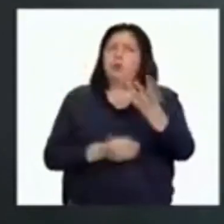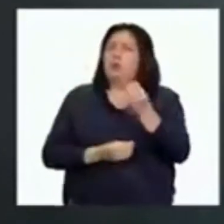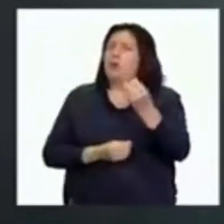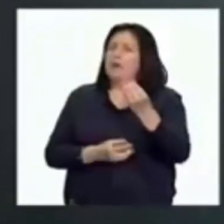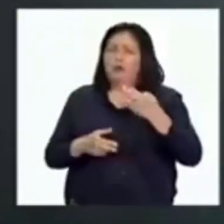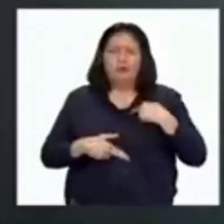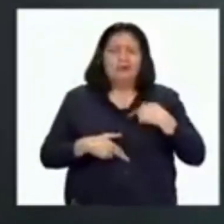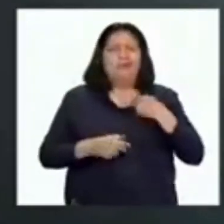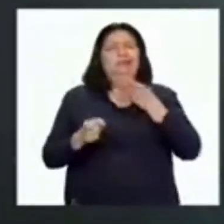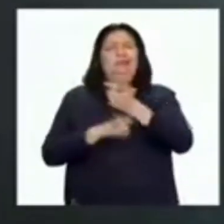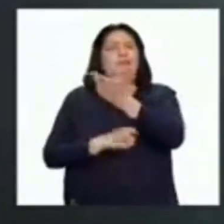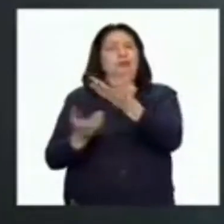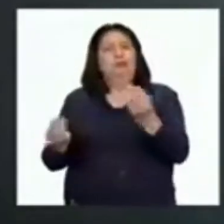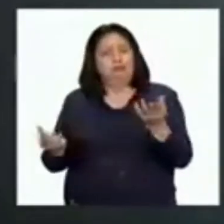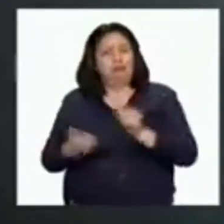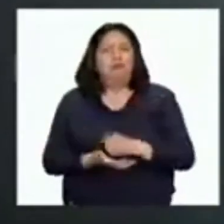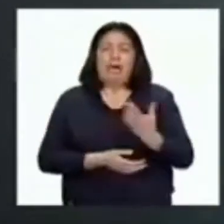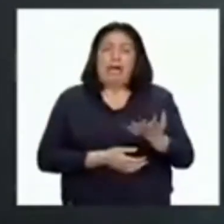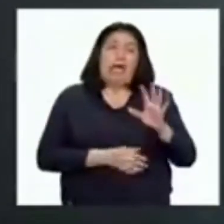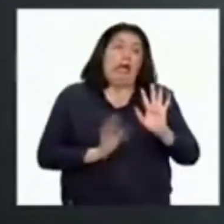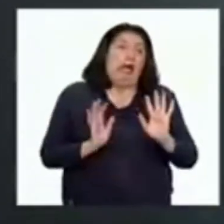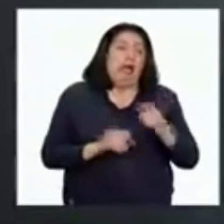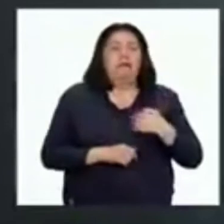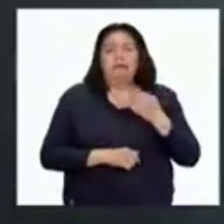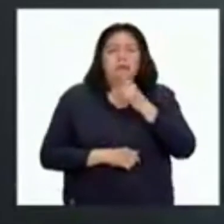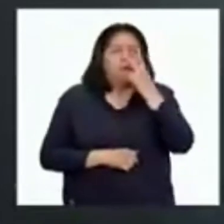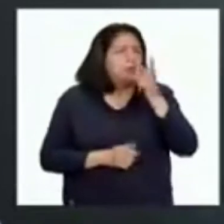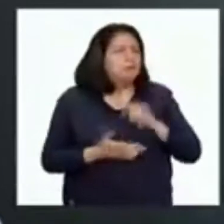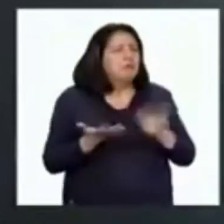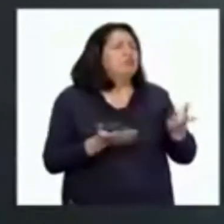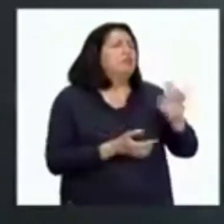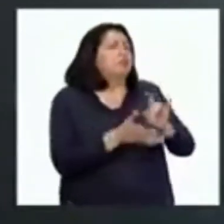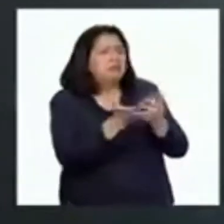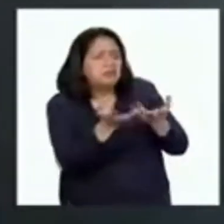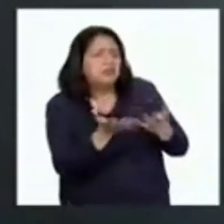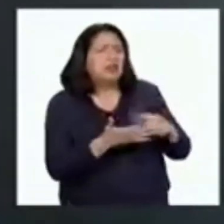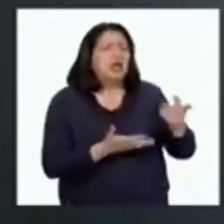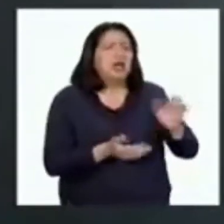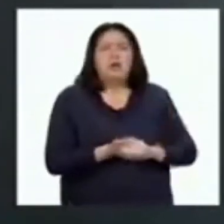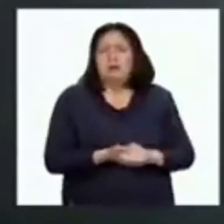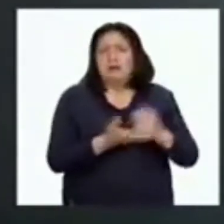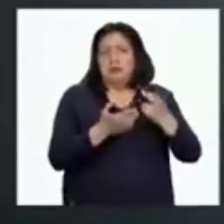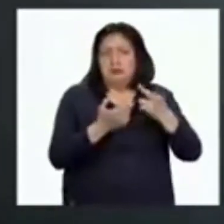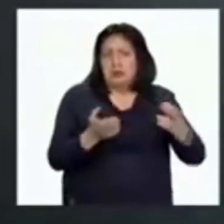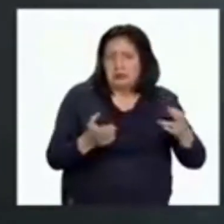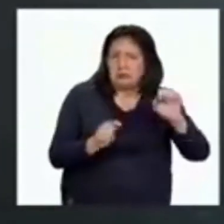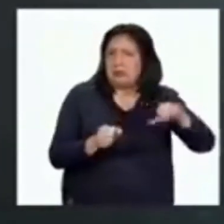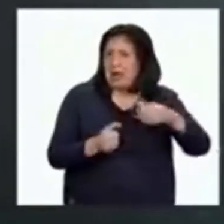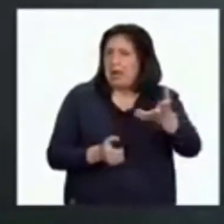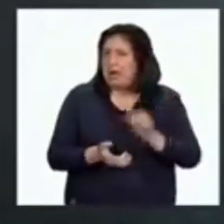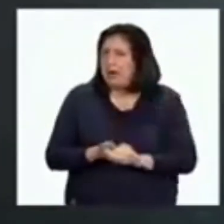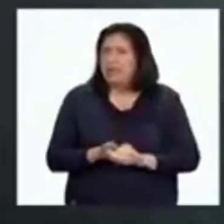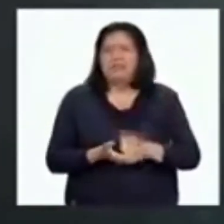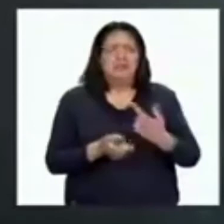humana ha afectado tanto. A veces no vemos más allá del consumo y de la explotación de los recursos. Existen